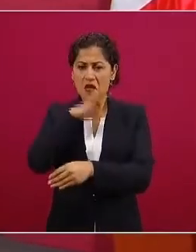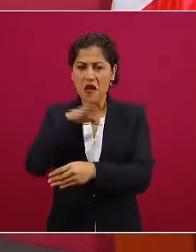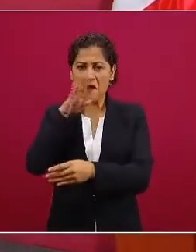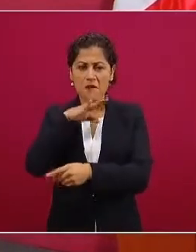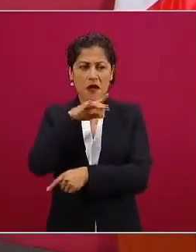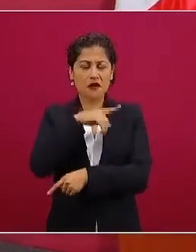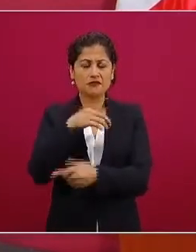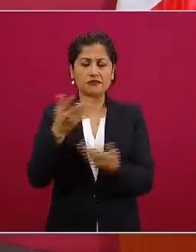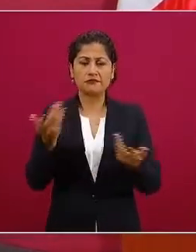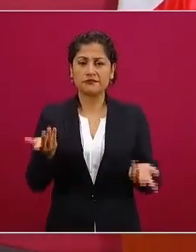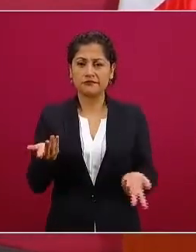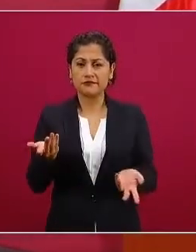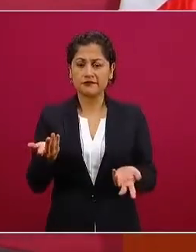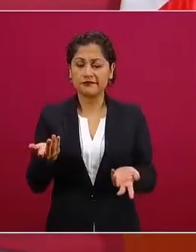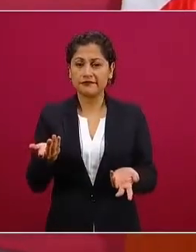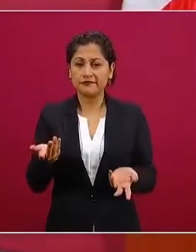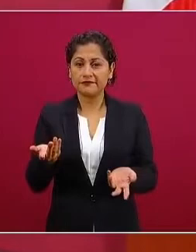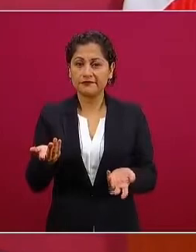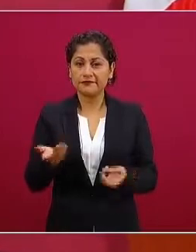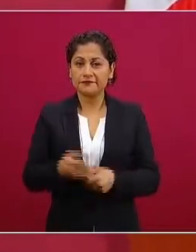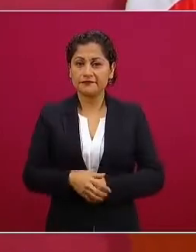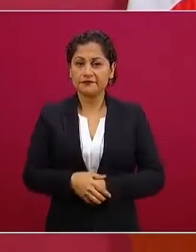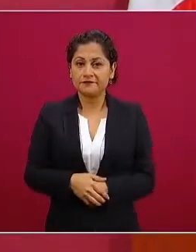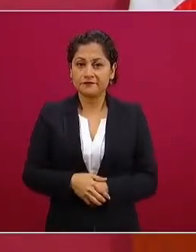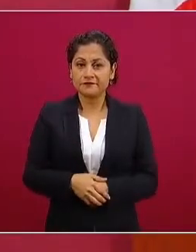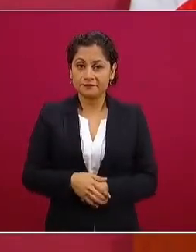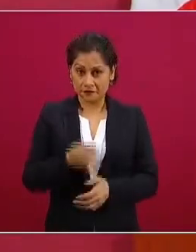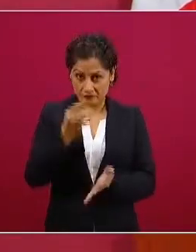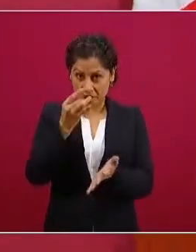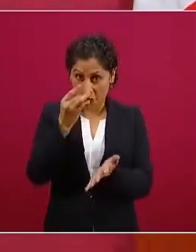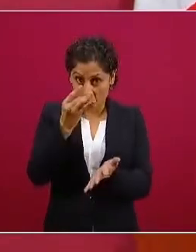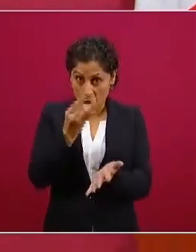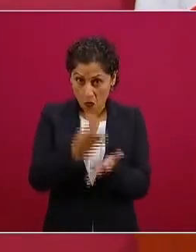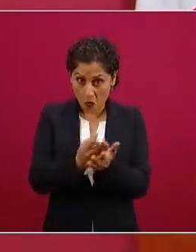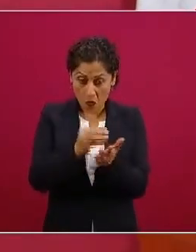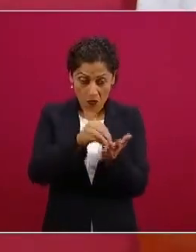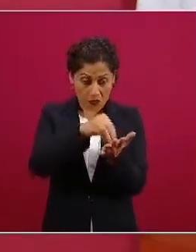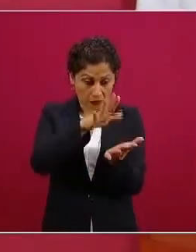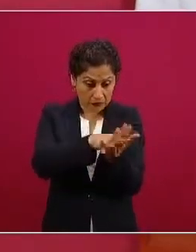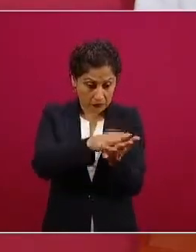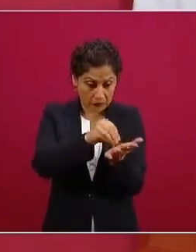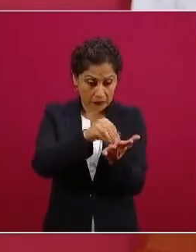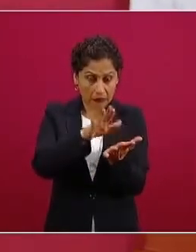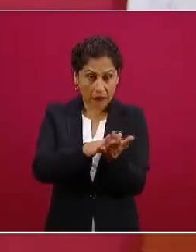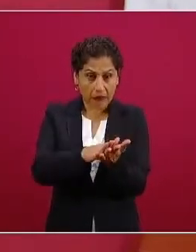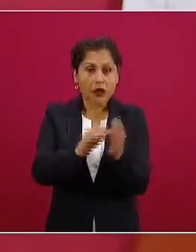pero no sólo las notas los articulistas